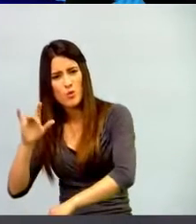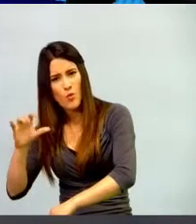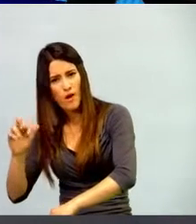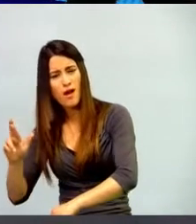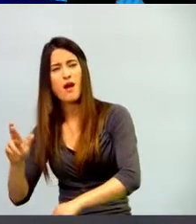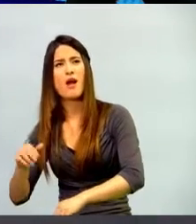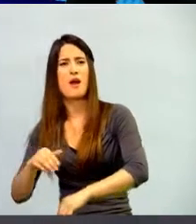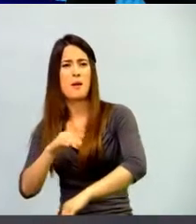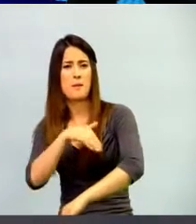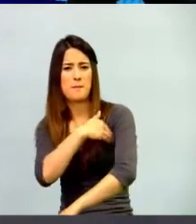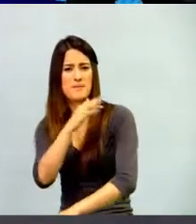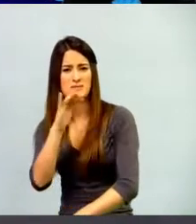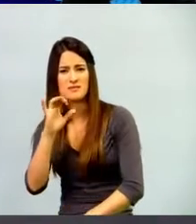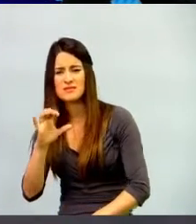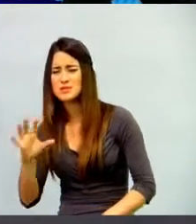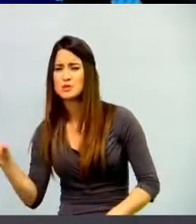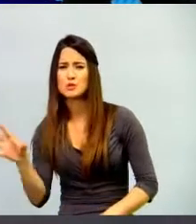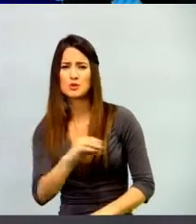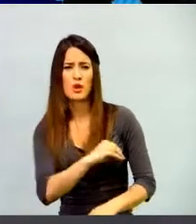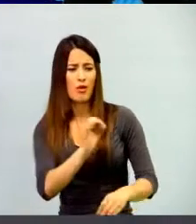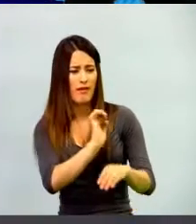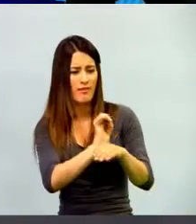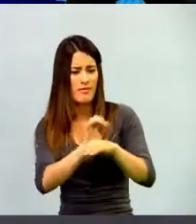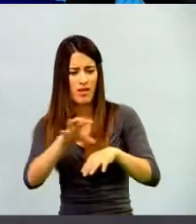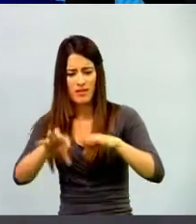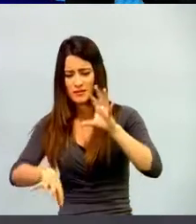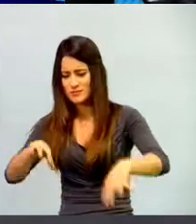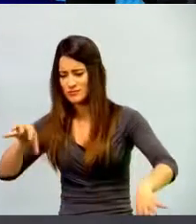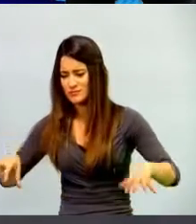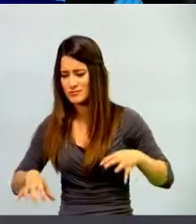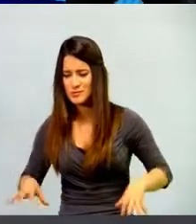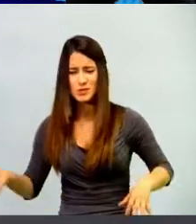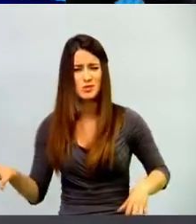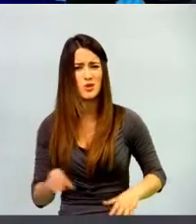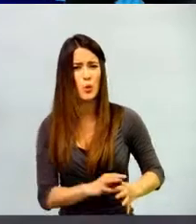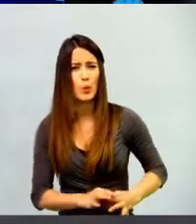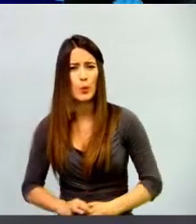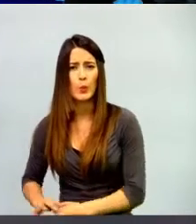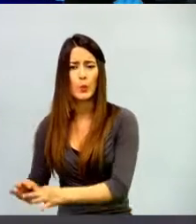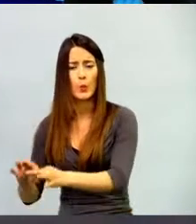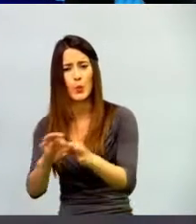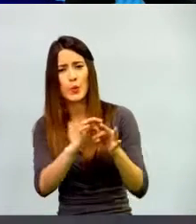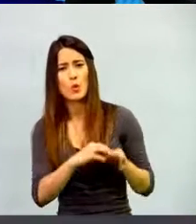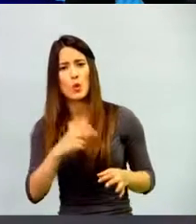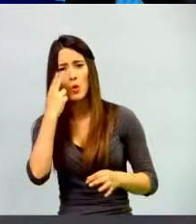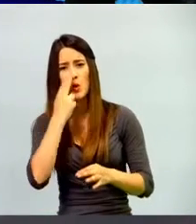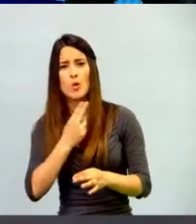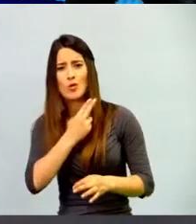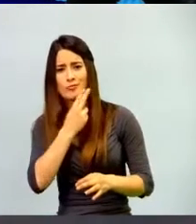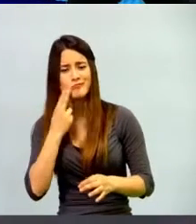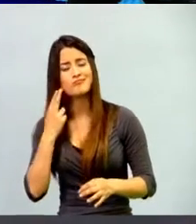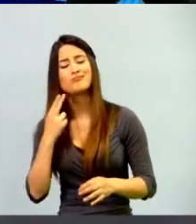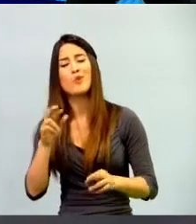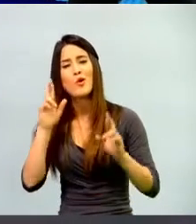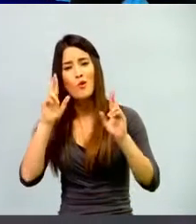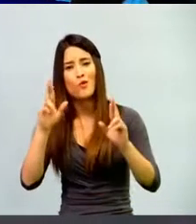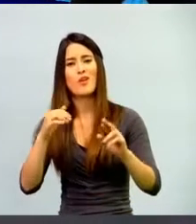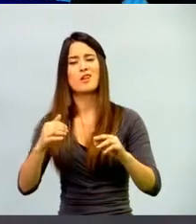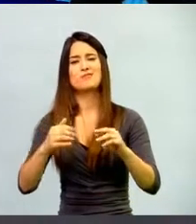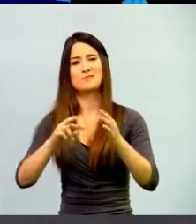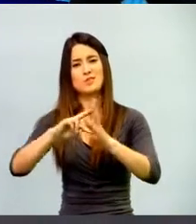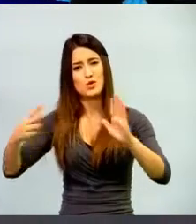Ministerio de las TIC y que hay un gran equipo que estamos comprometidos con este desarrollo tecnológico y de